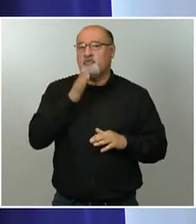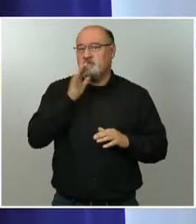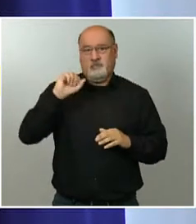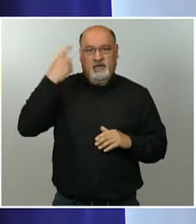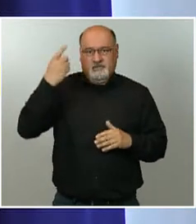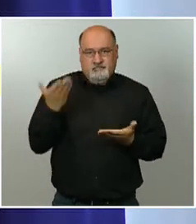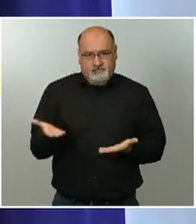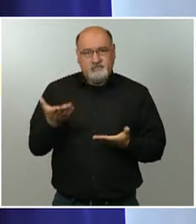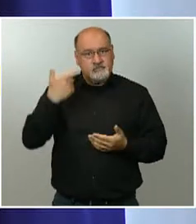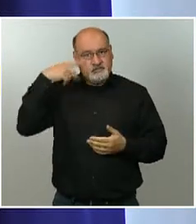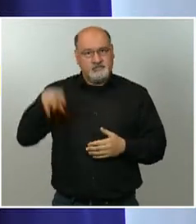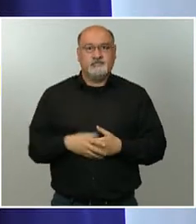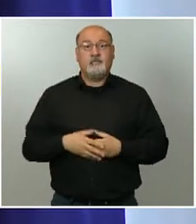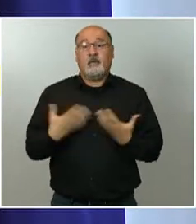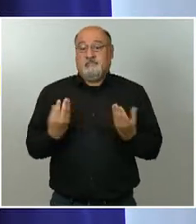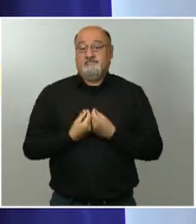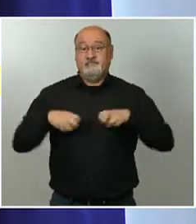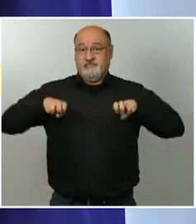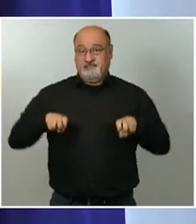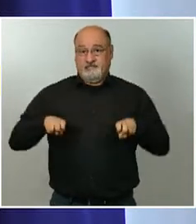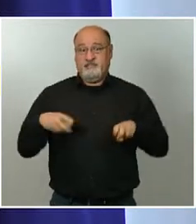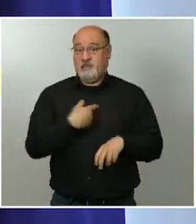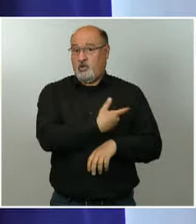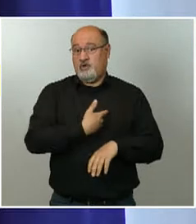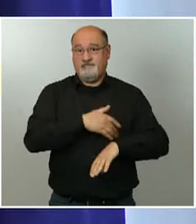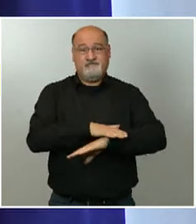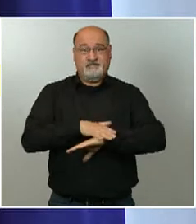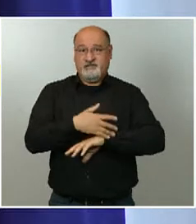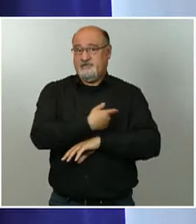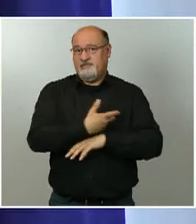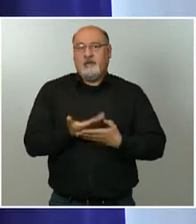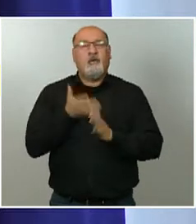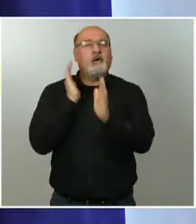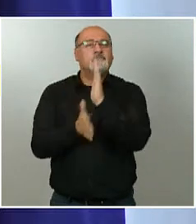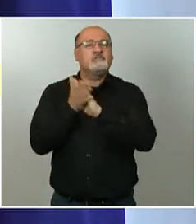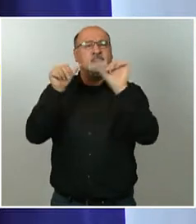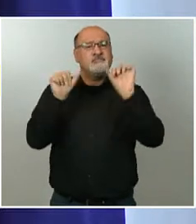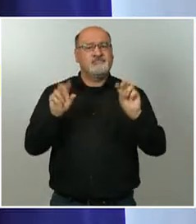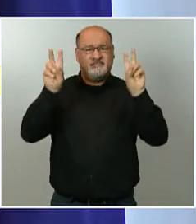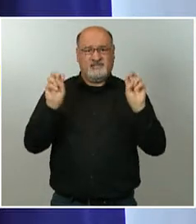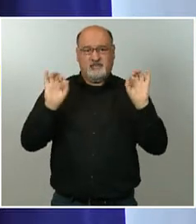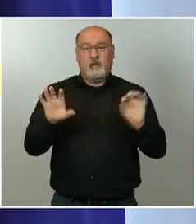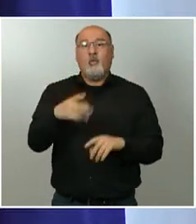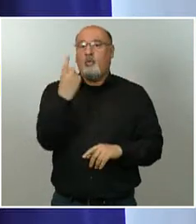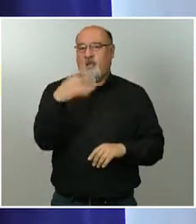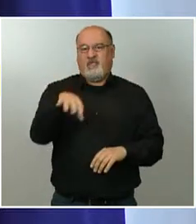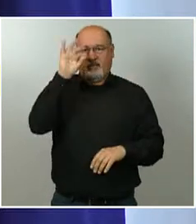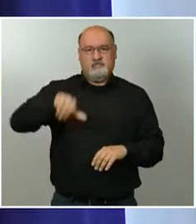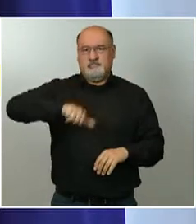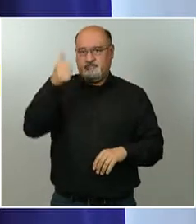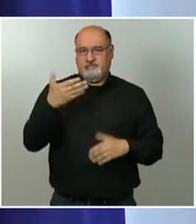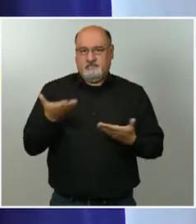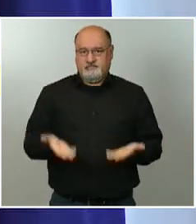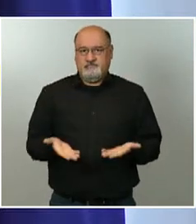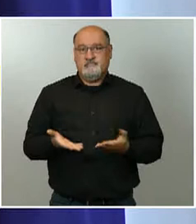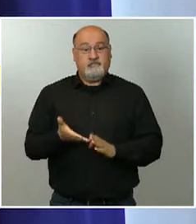comparecemos para explicar, para dar cuenta de una decisión que hemos tomado en estos días,